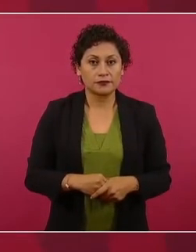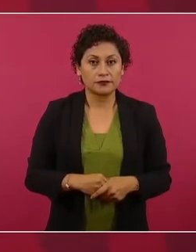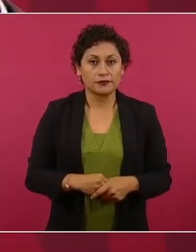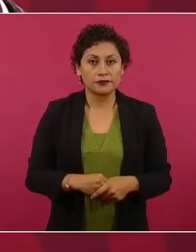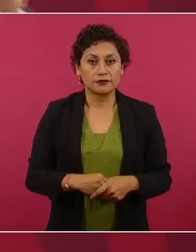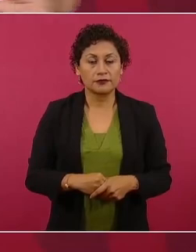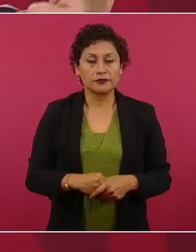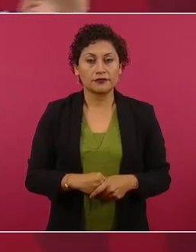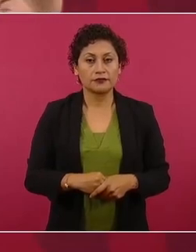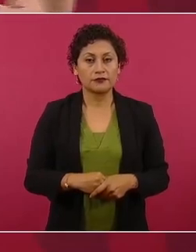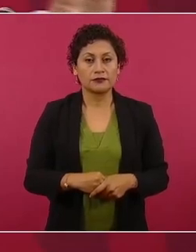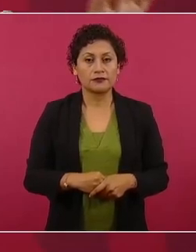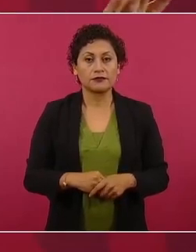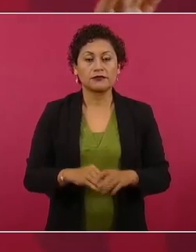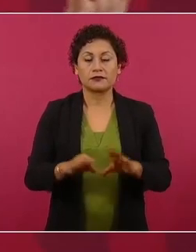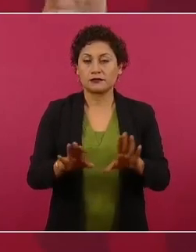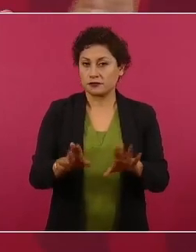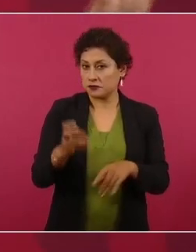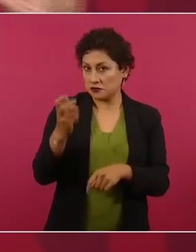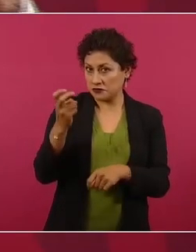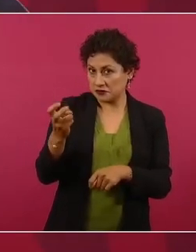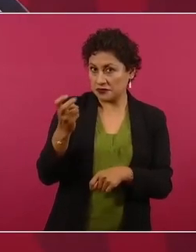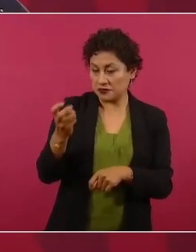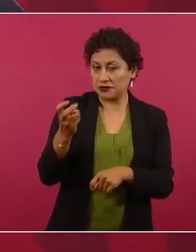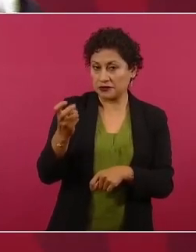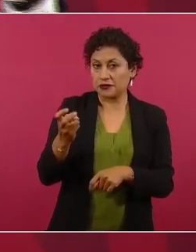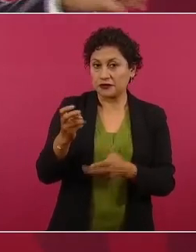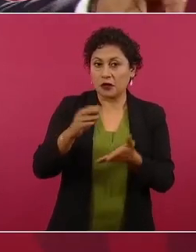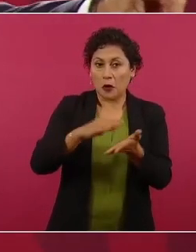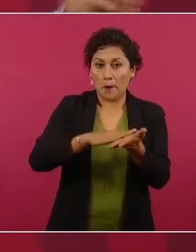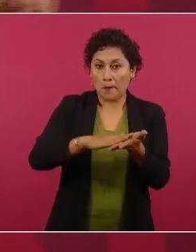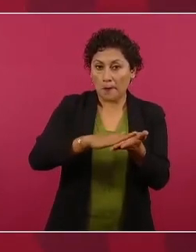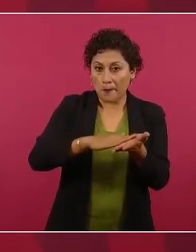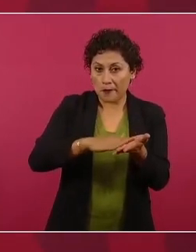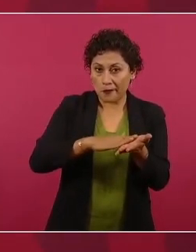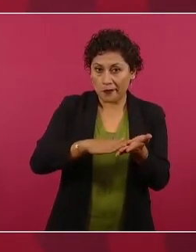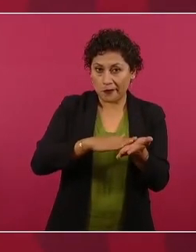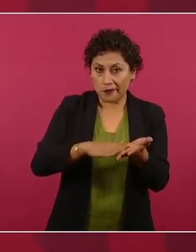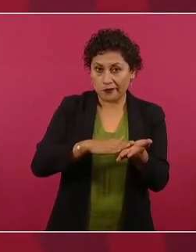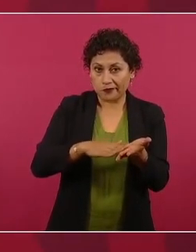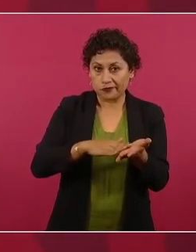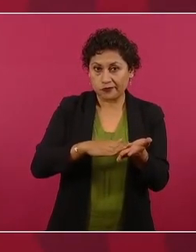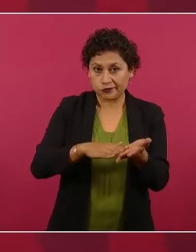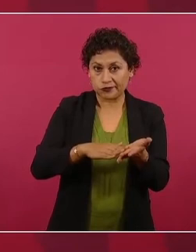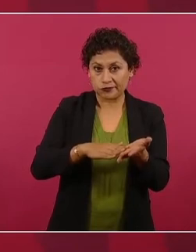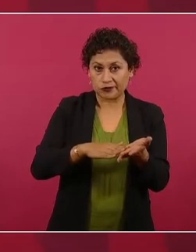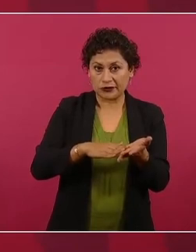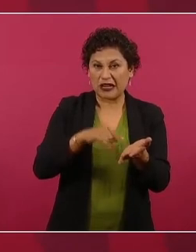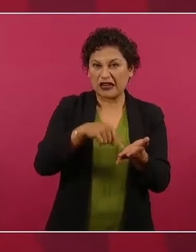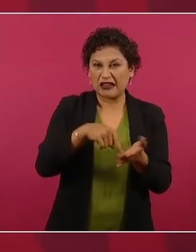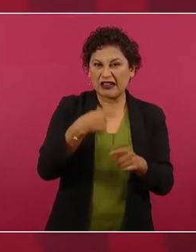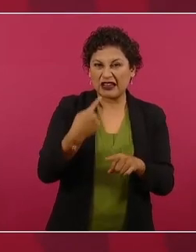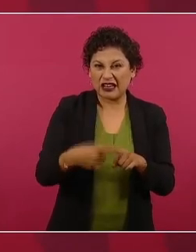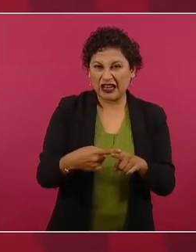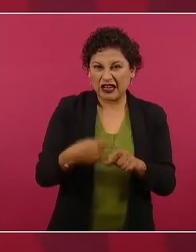Se borra al Ministerio Público